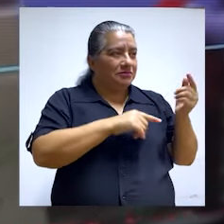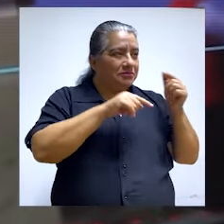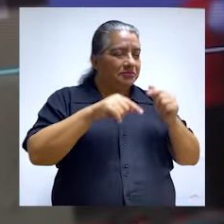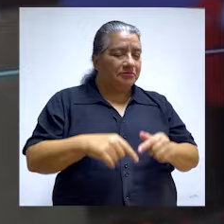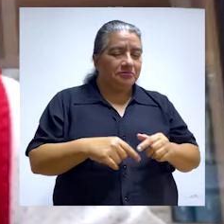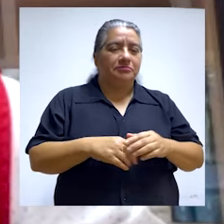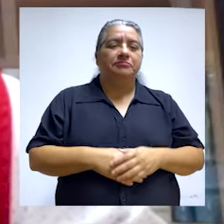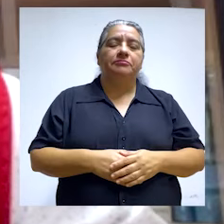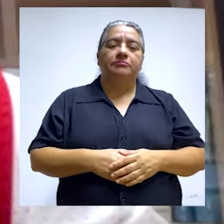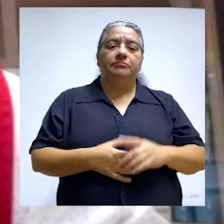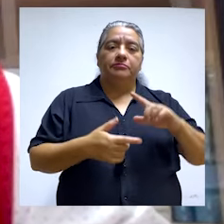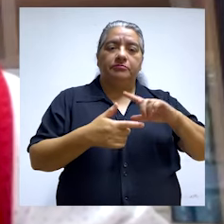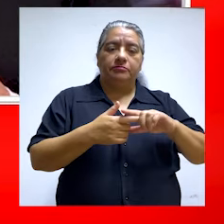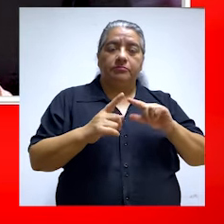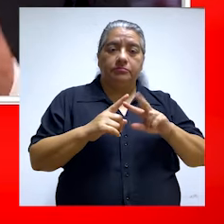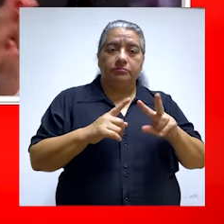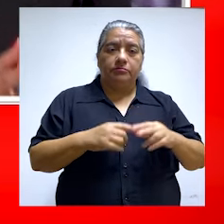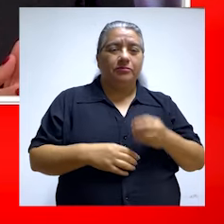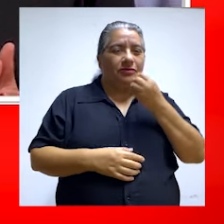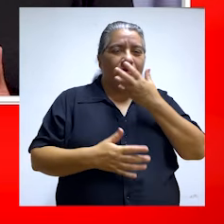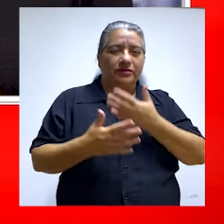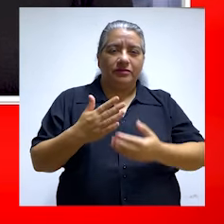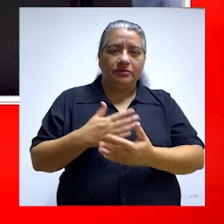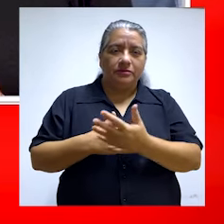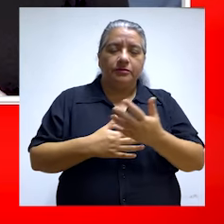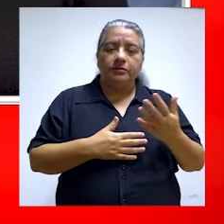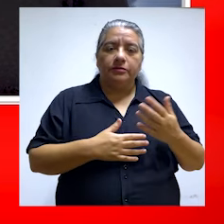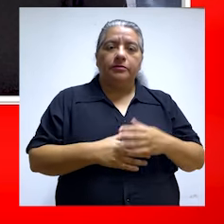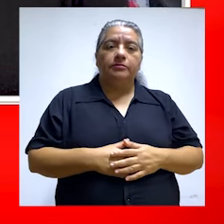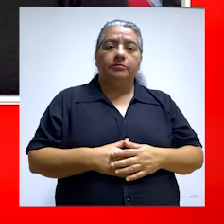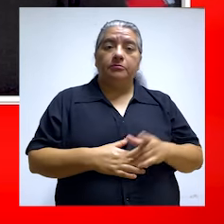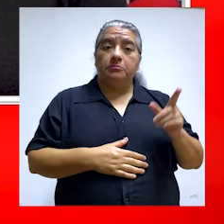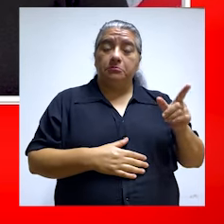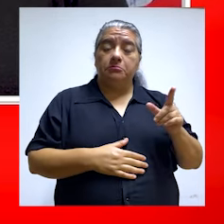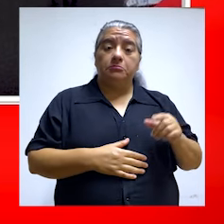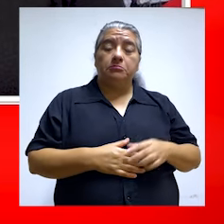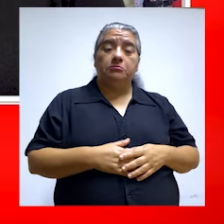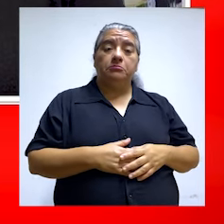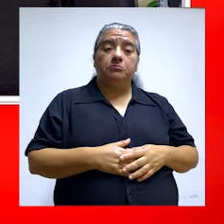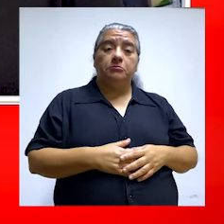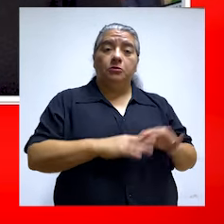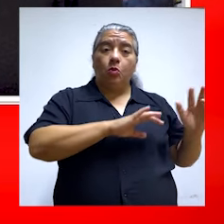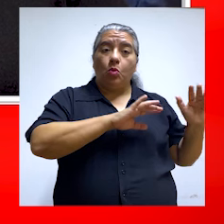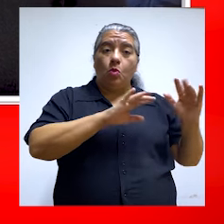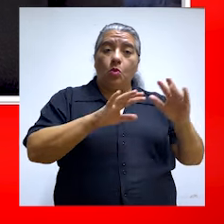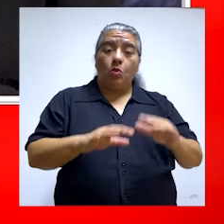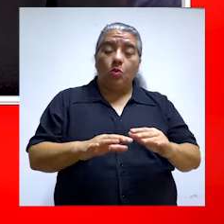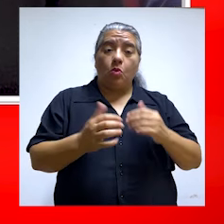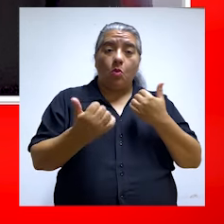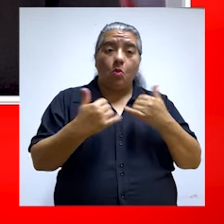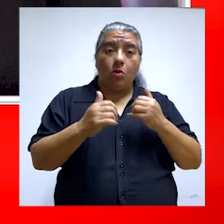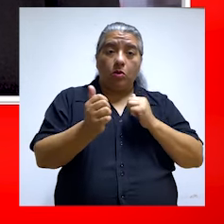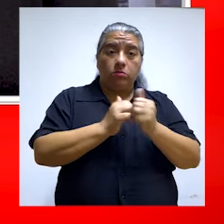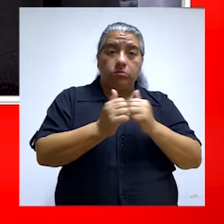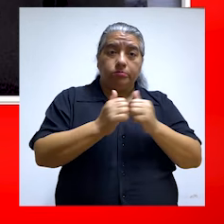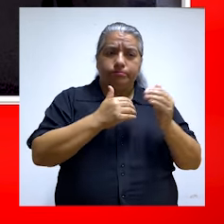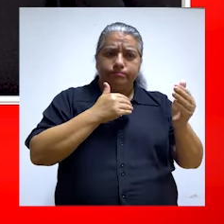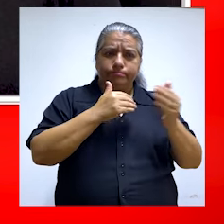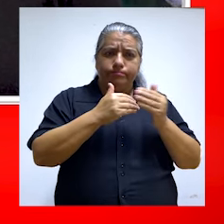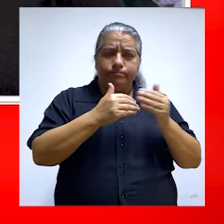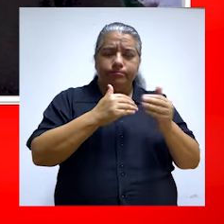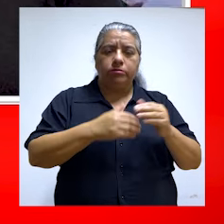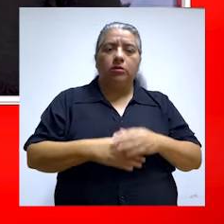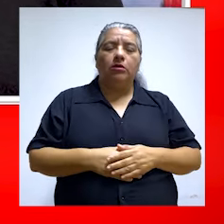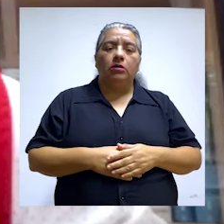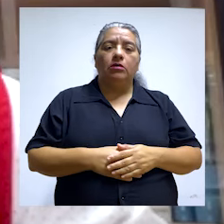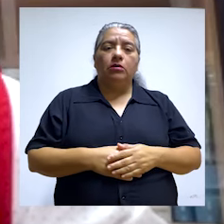Contraloría TV. Muy buenos días. La región Ayacucho va a ser sede de estos importantes Juegos Bolivarianos. ¿Cuál es la infraestructura que ahora está